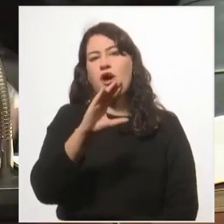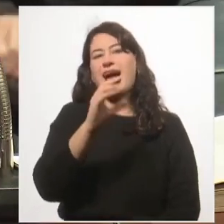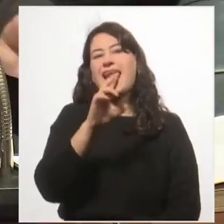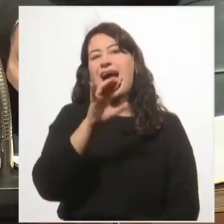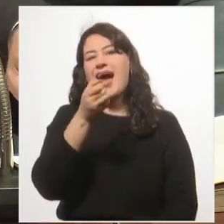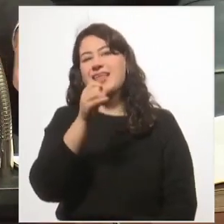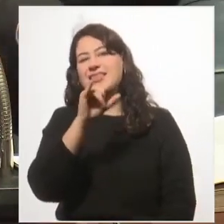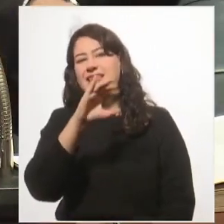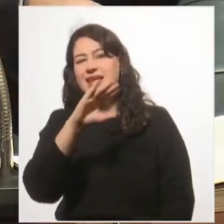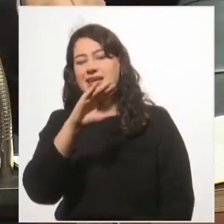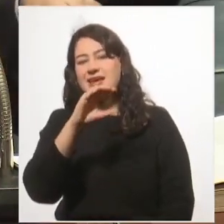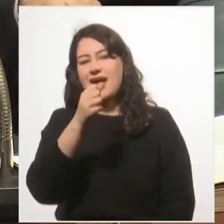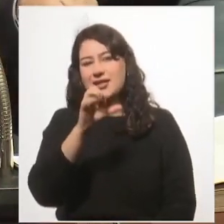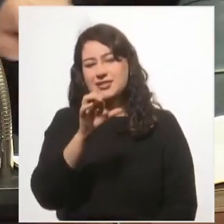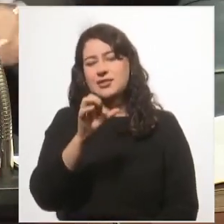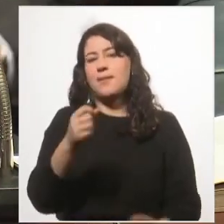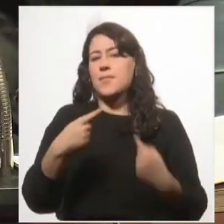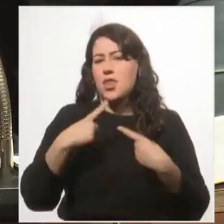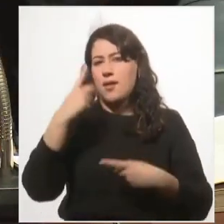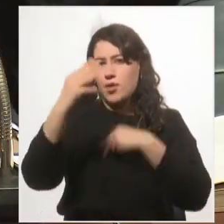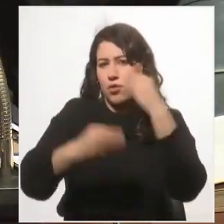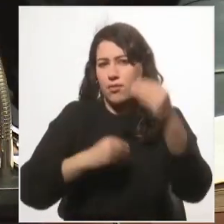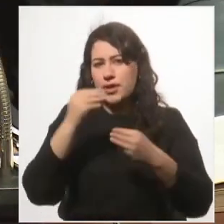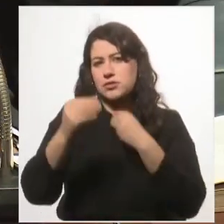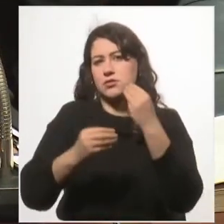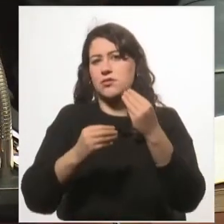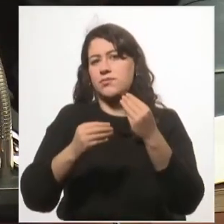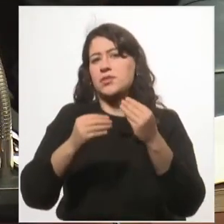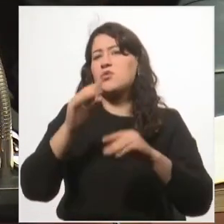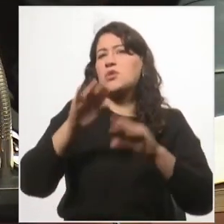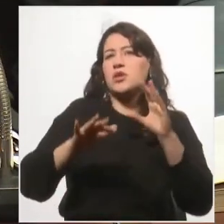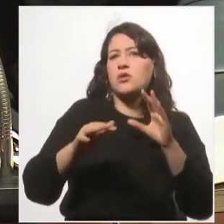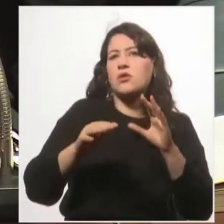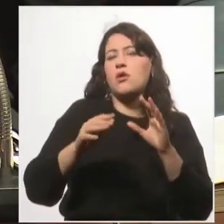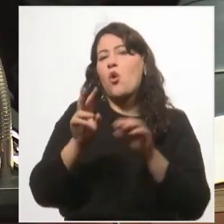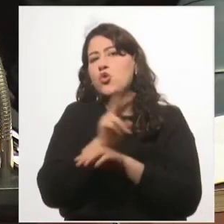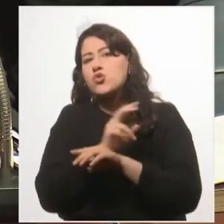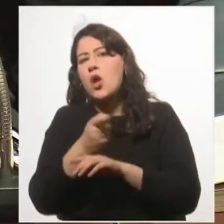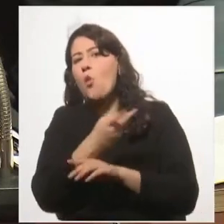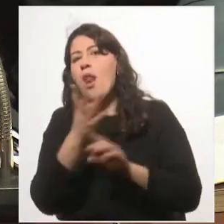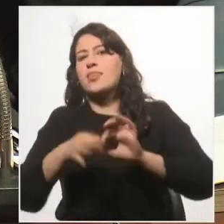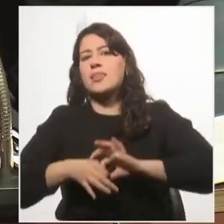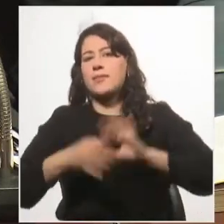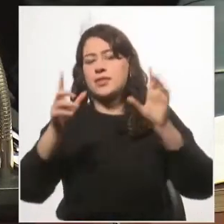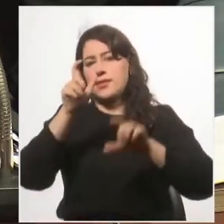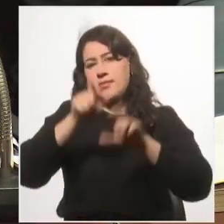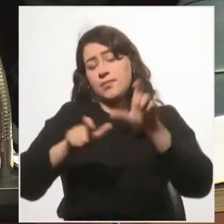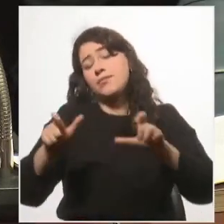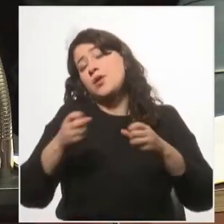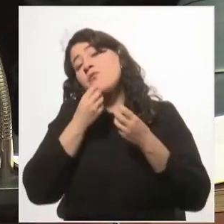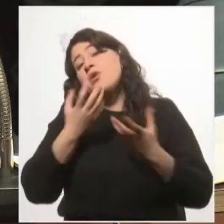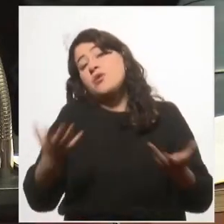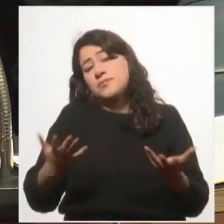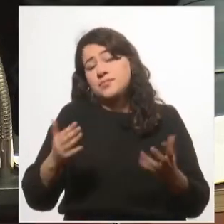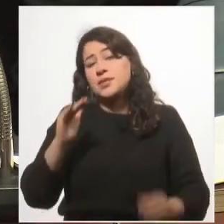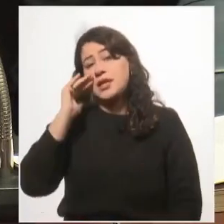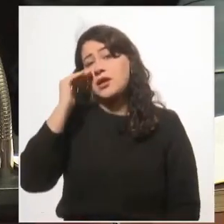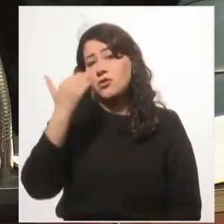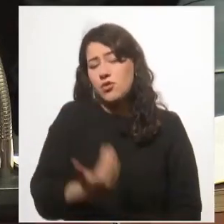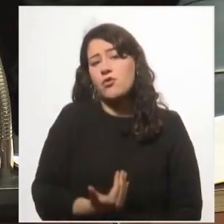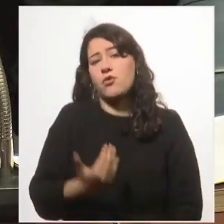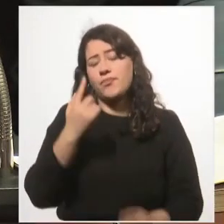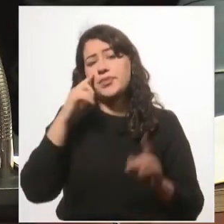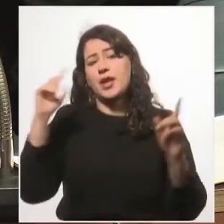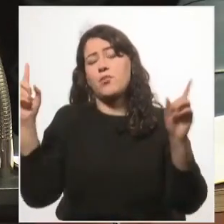y se ciernen sobre la independencia de los pueblos. Pero, bueno, reconozco que es muy